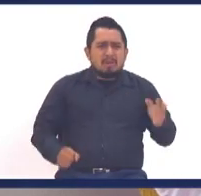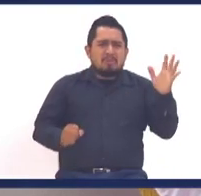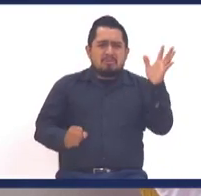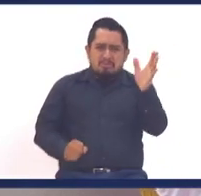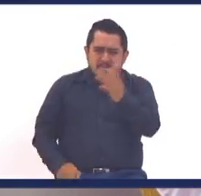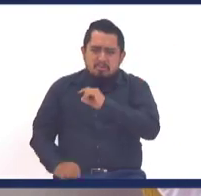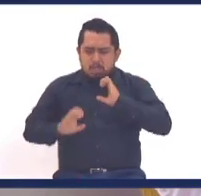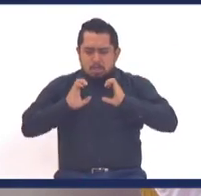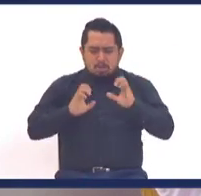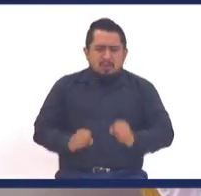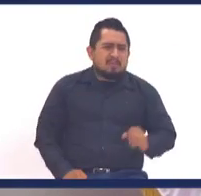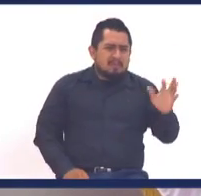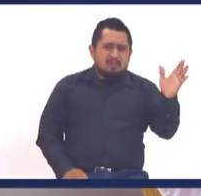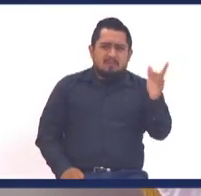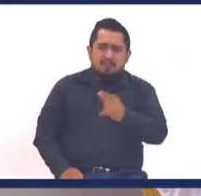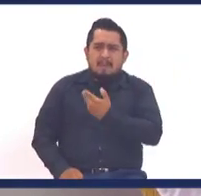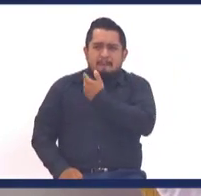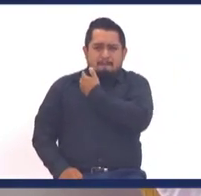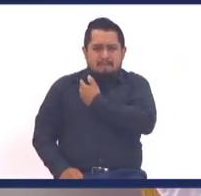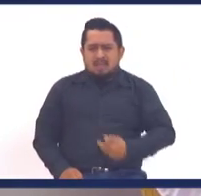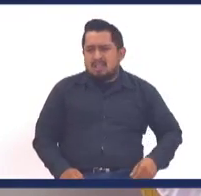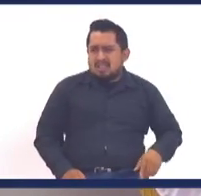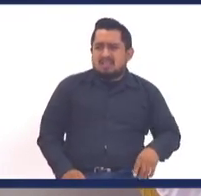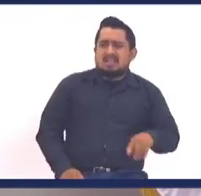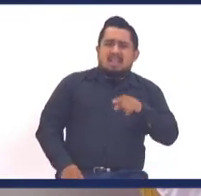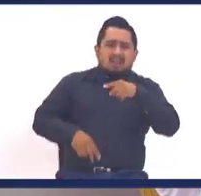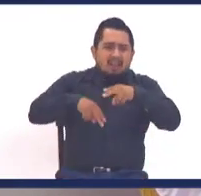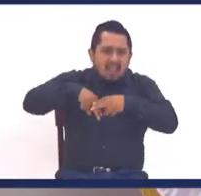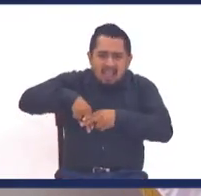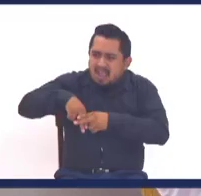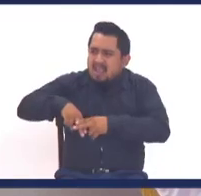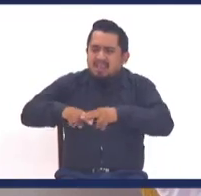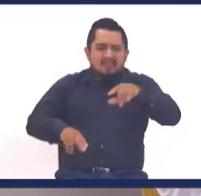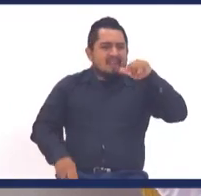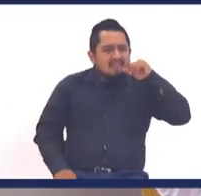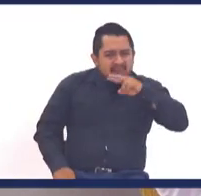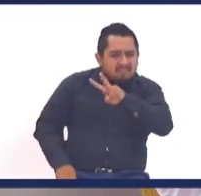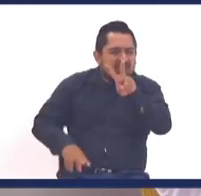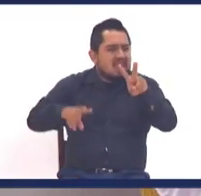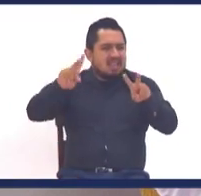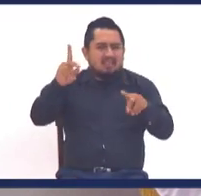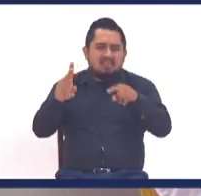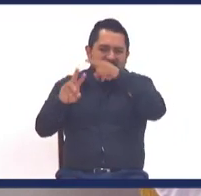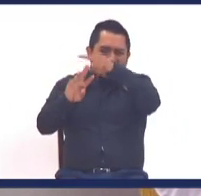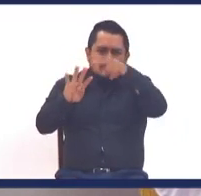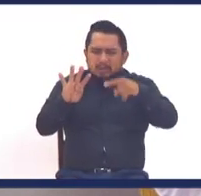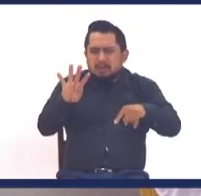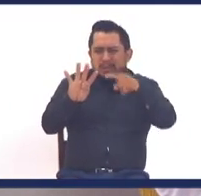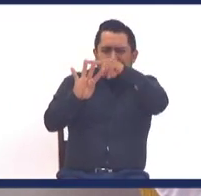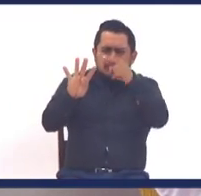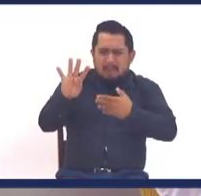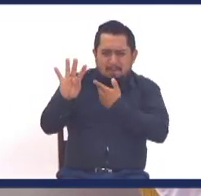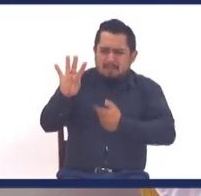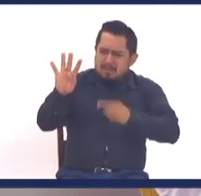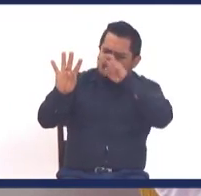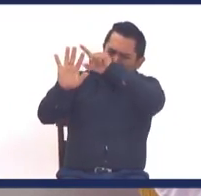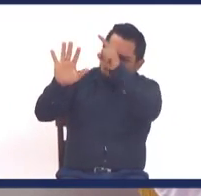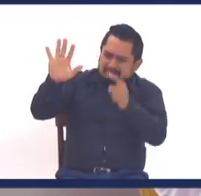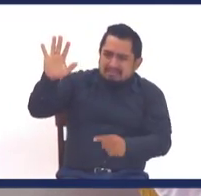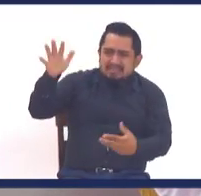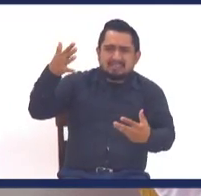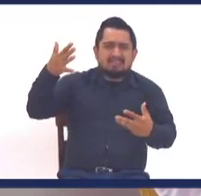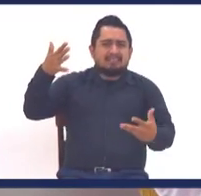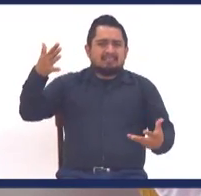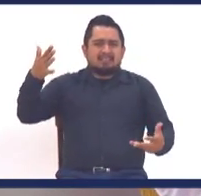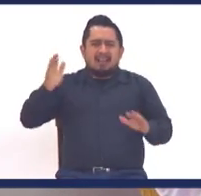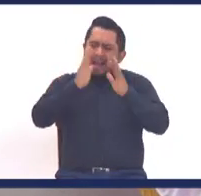hermano, a cuantos no hemos visto, todos los de arena, los dos del frente, que ojalá no vuelva, y hoy con el nuevo, amén, gloria a Dios, ay Sánchez